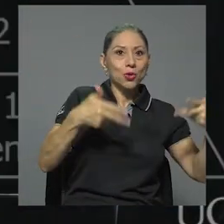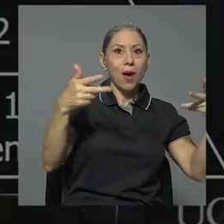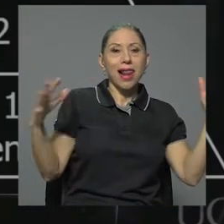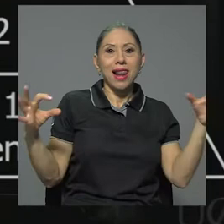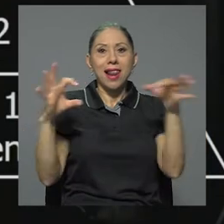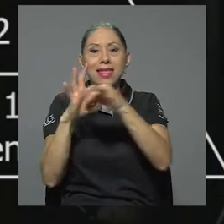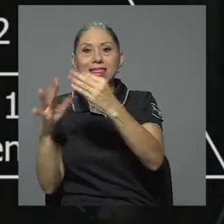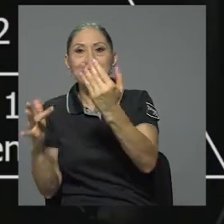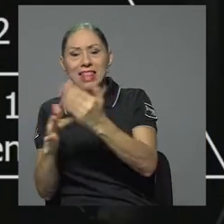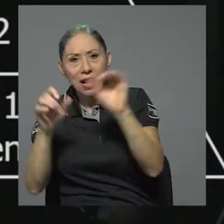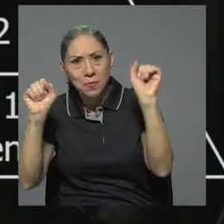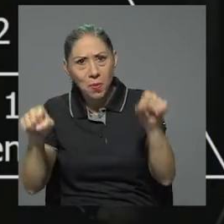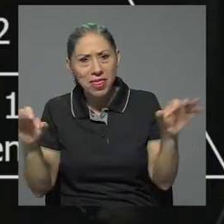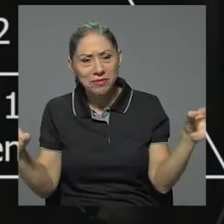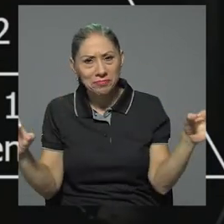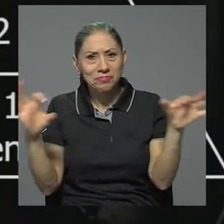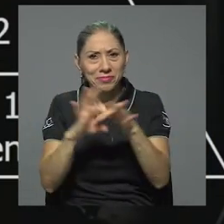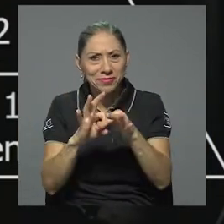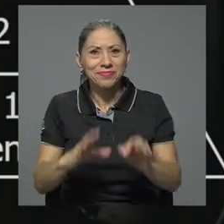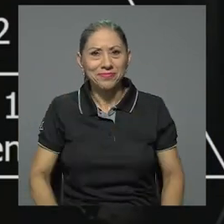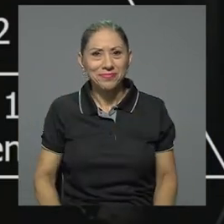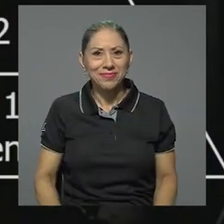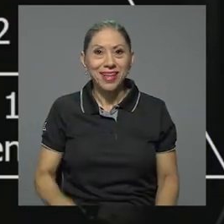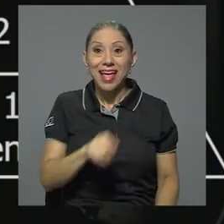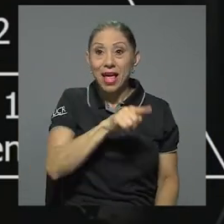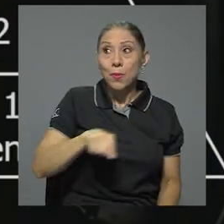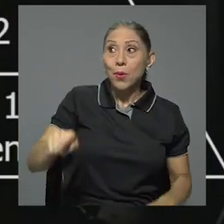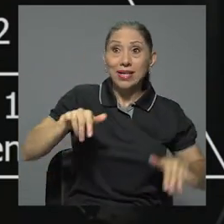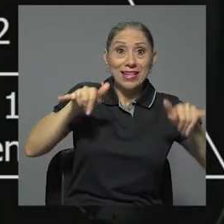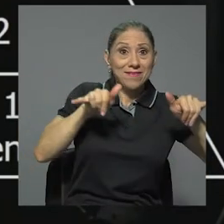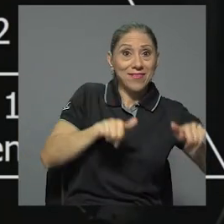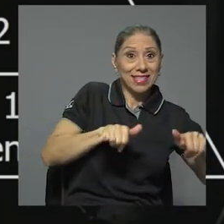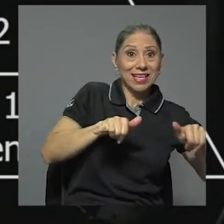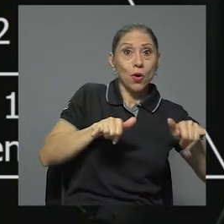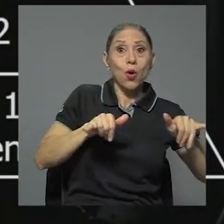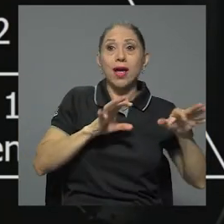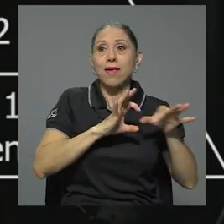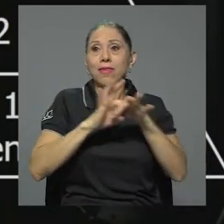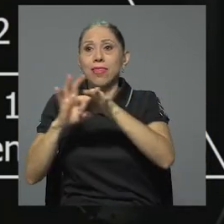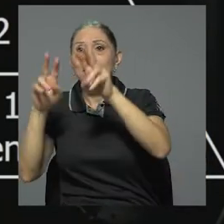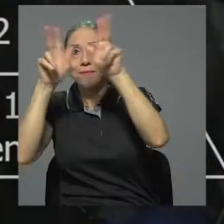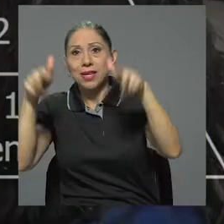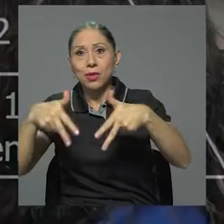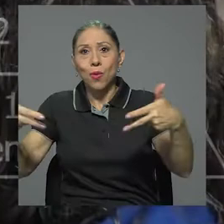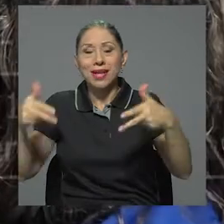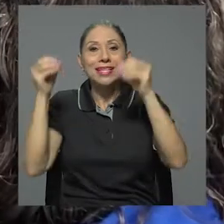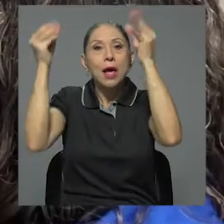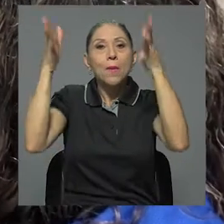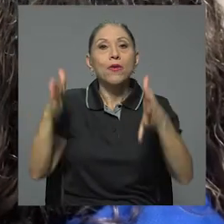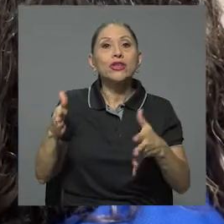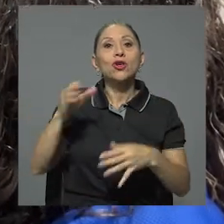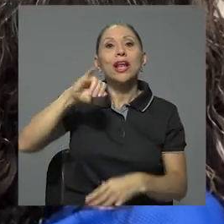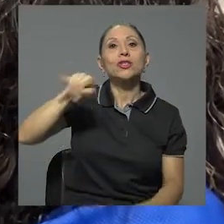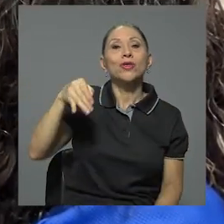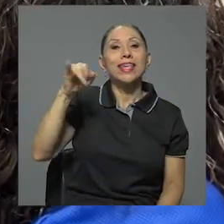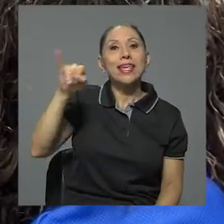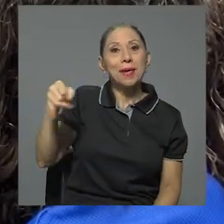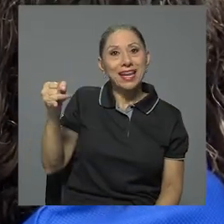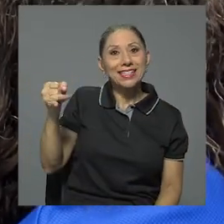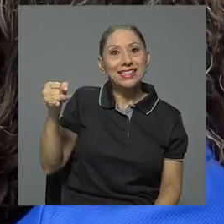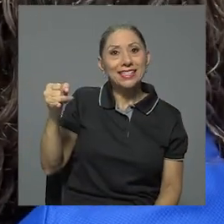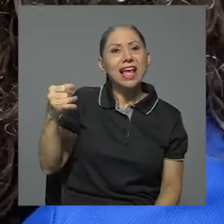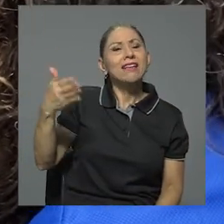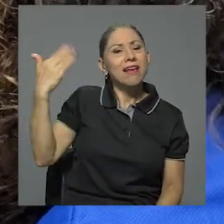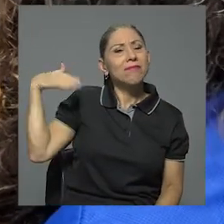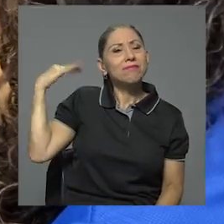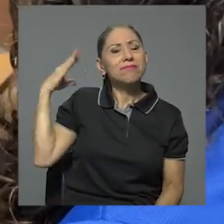digital. Precisamente en la combinación de los espacios físicos y virtuales, la profesora Judith Jiménez tiene varios años de